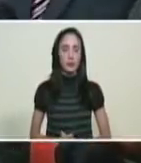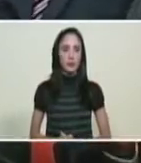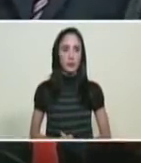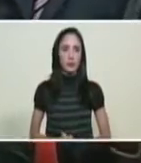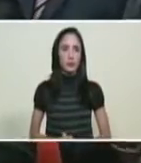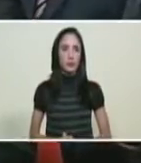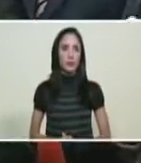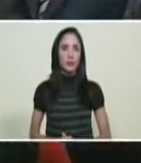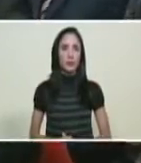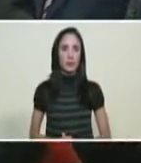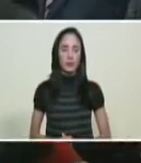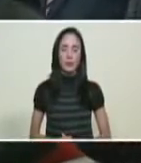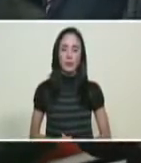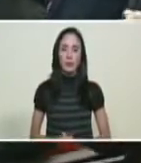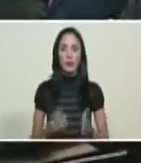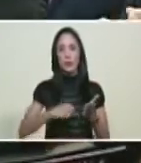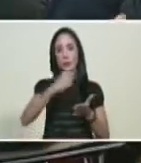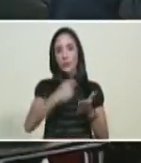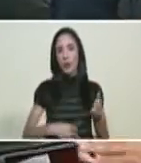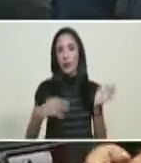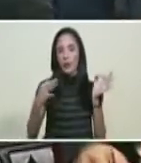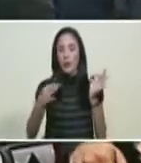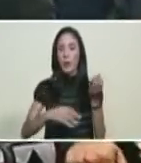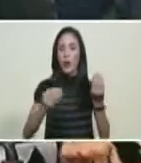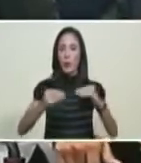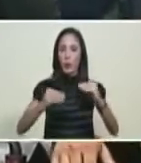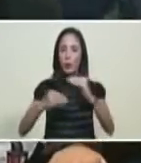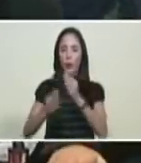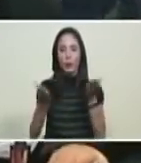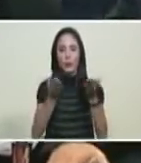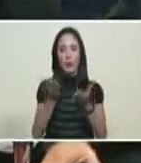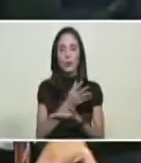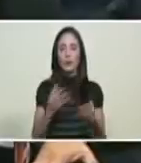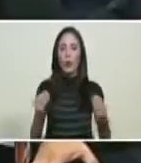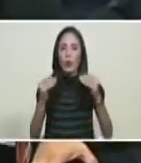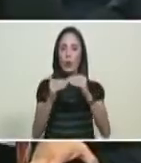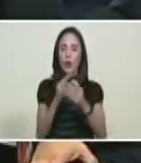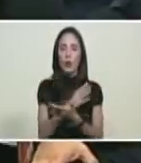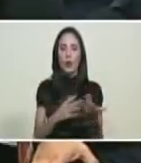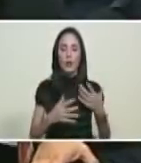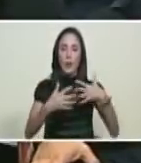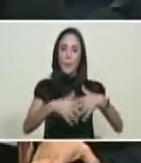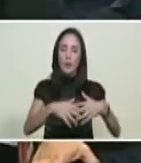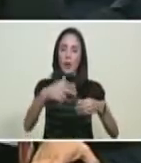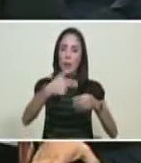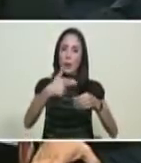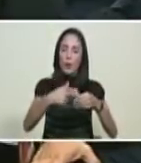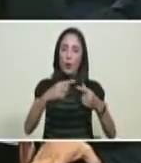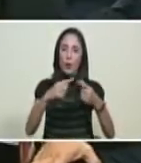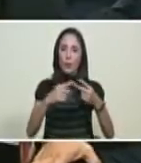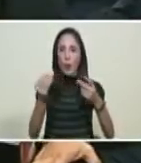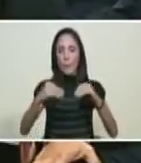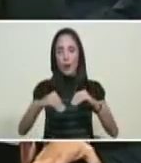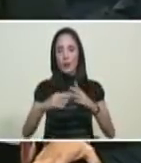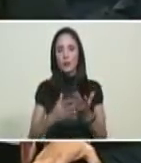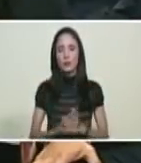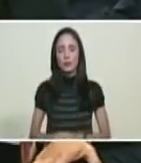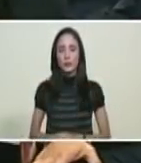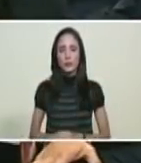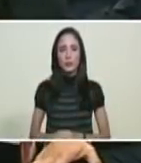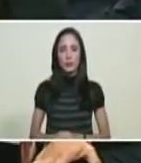Firma de acuerdos de servicios conjuntos entre PDVSA, Petróleo, Sociedad Anónima,